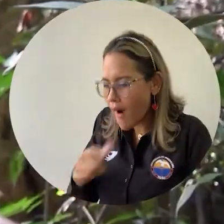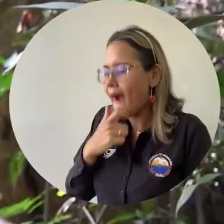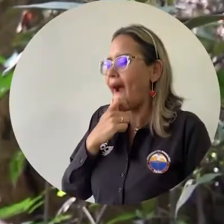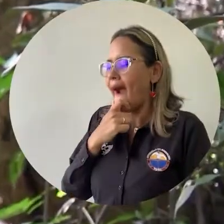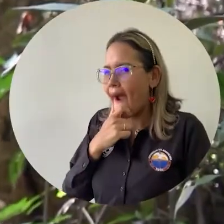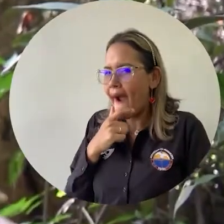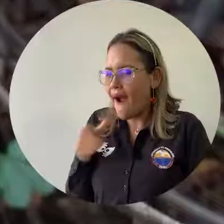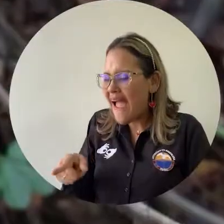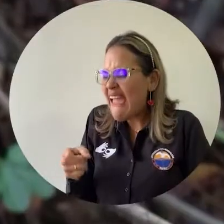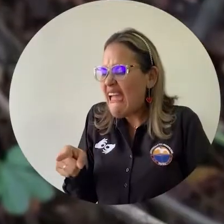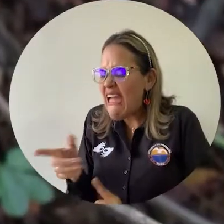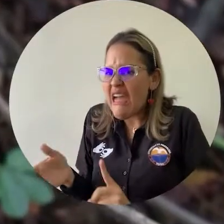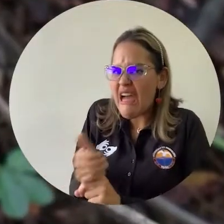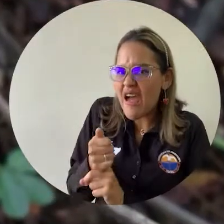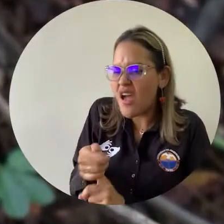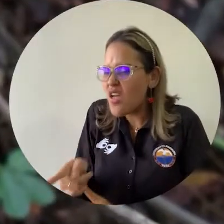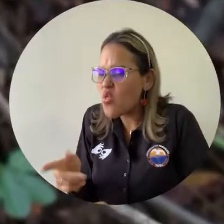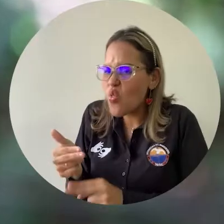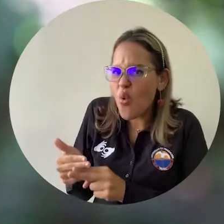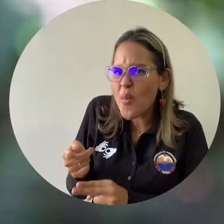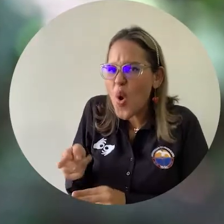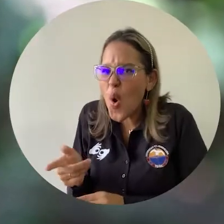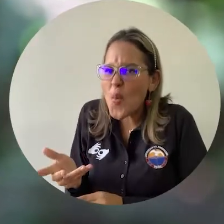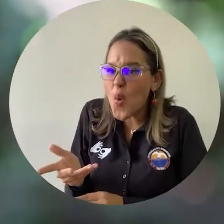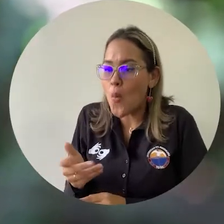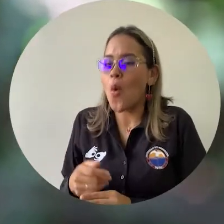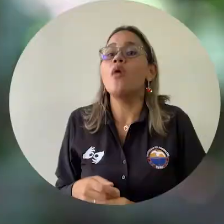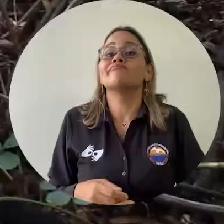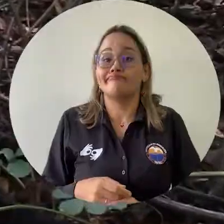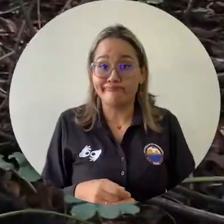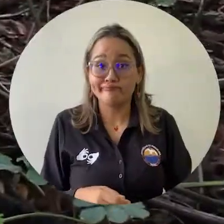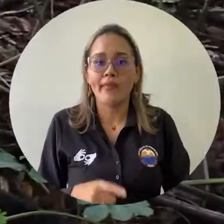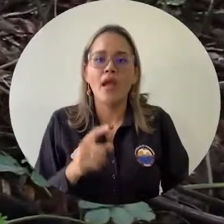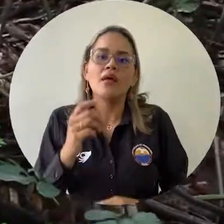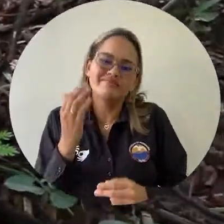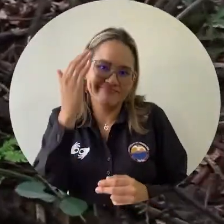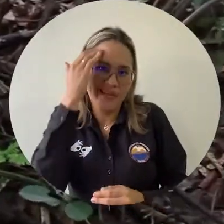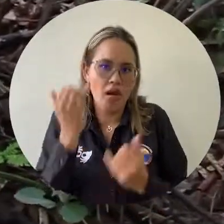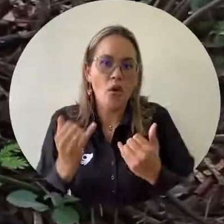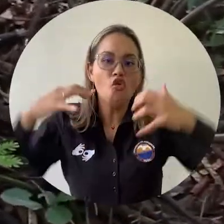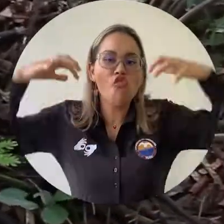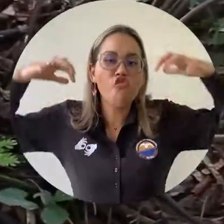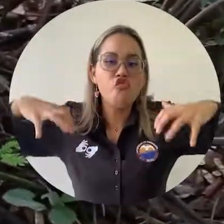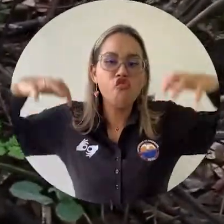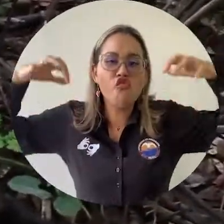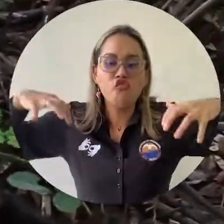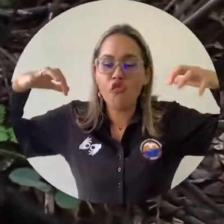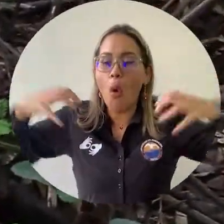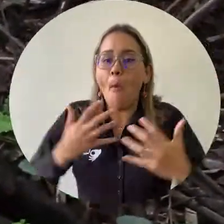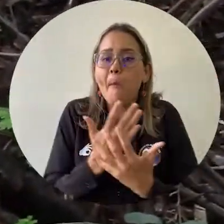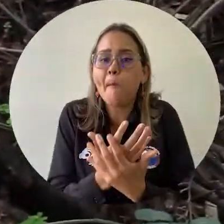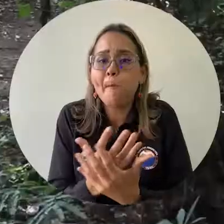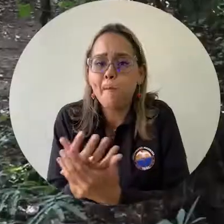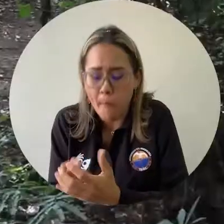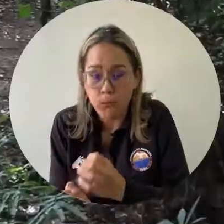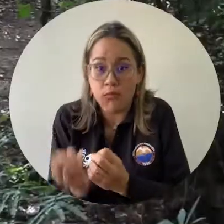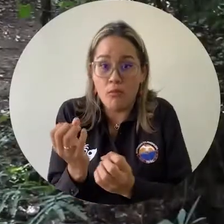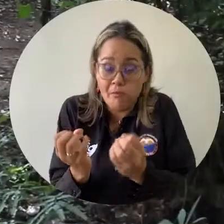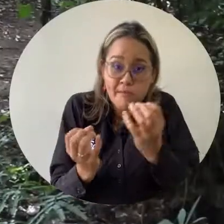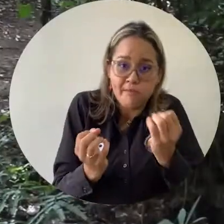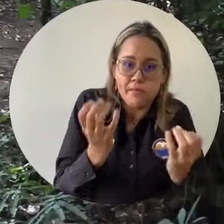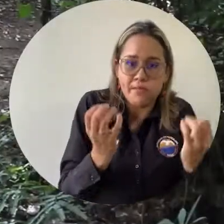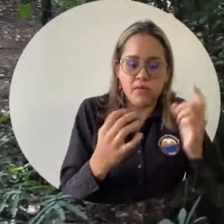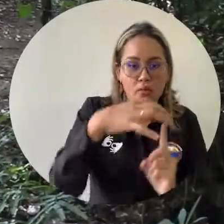ejemplares que encontramos aquí en el bosque. Hemos encontrado que gracias a la humedad que se ha creado por la lluvia, pues hay demasiada variedad. Estoy